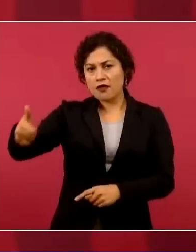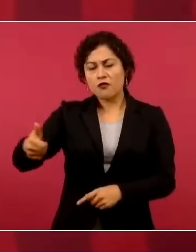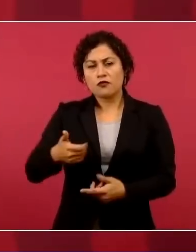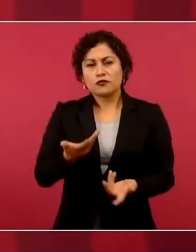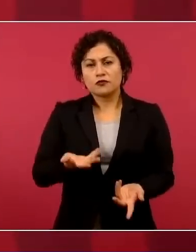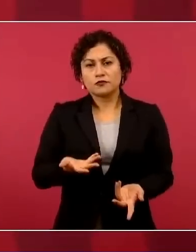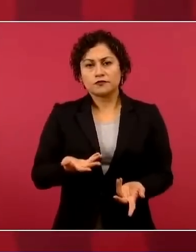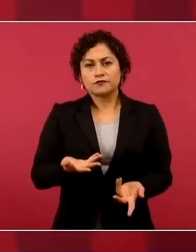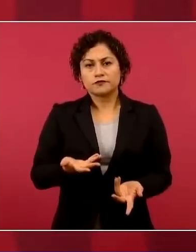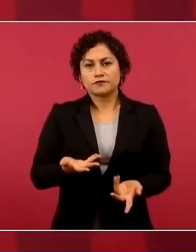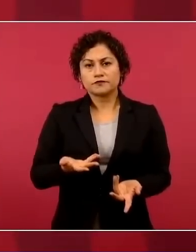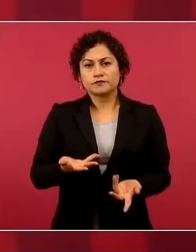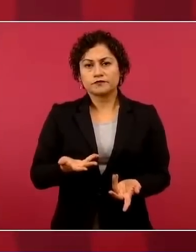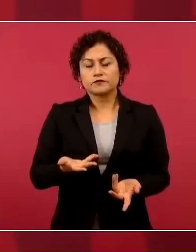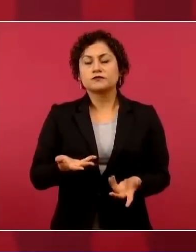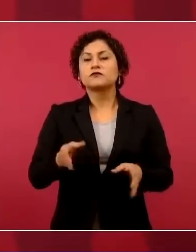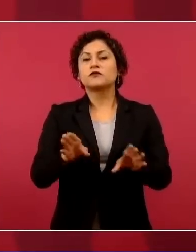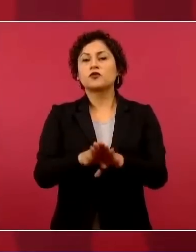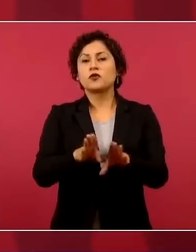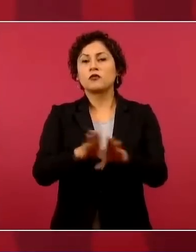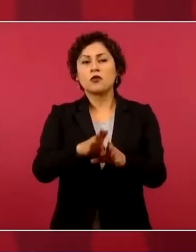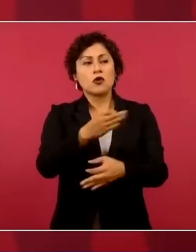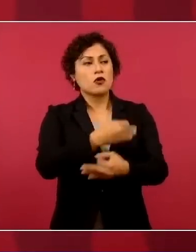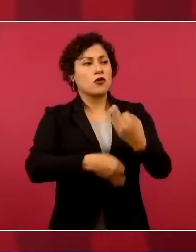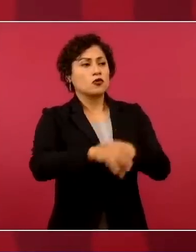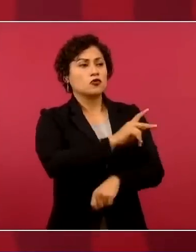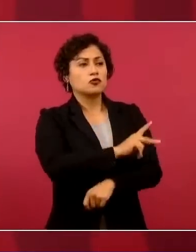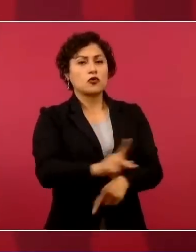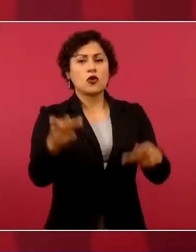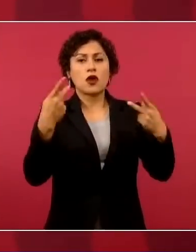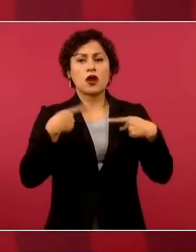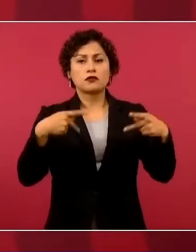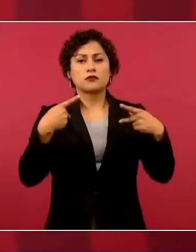¿Cómo actúan los ciudadanos, cómo actúa el pueblo?